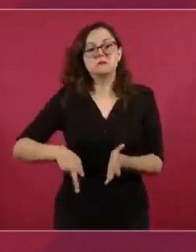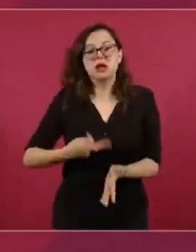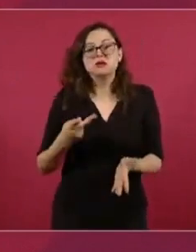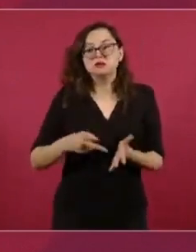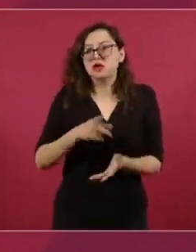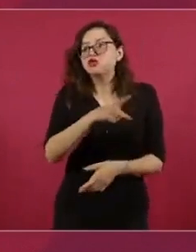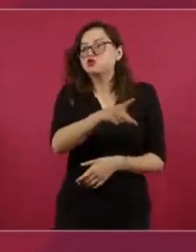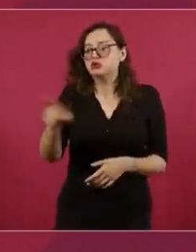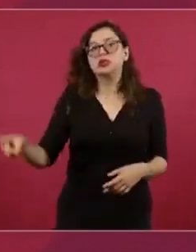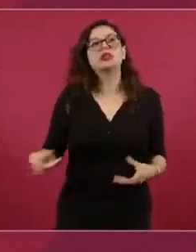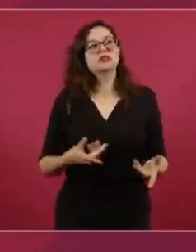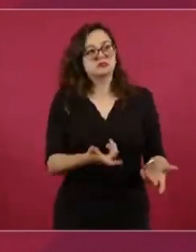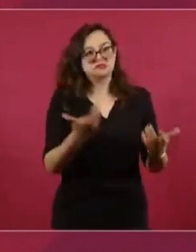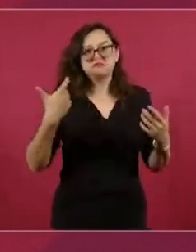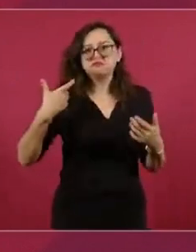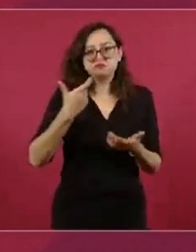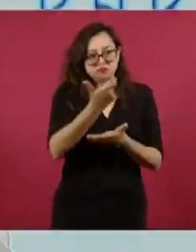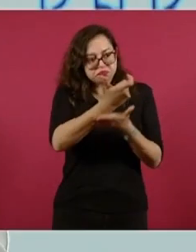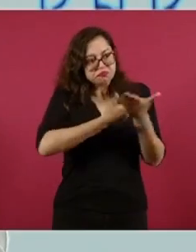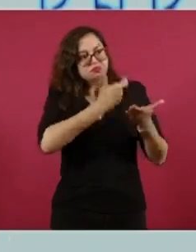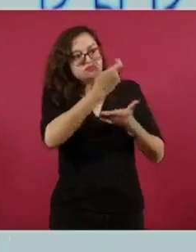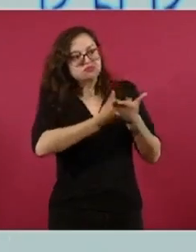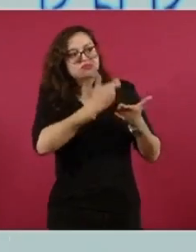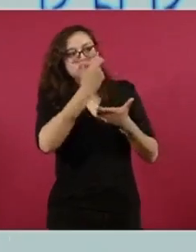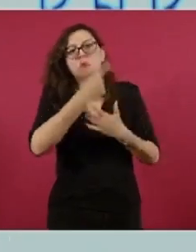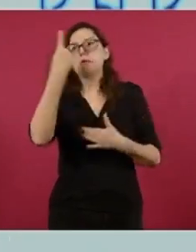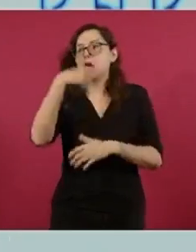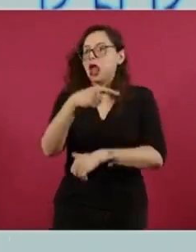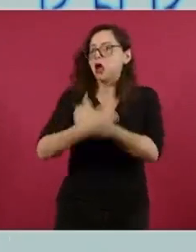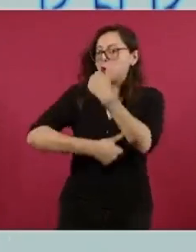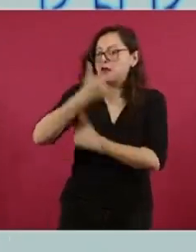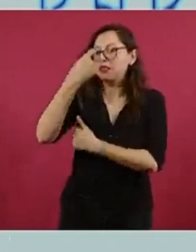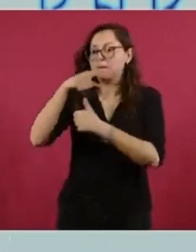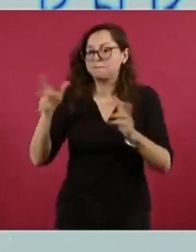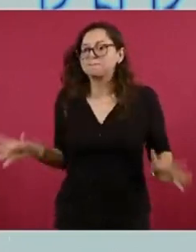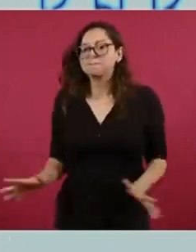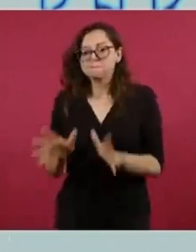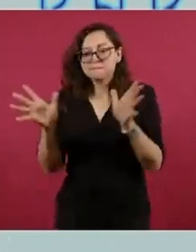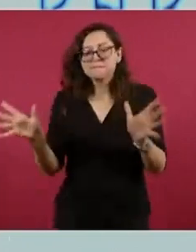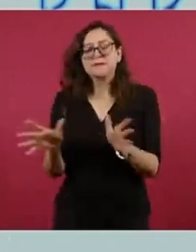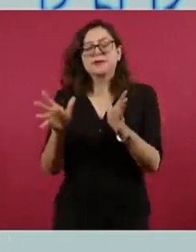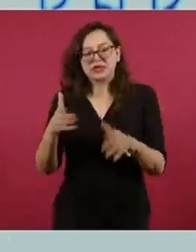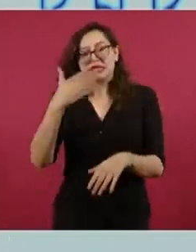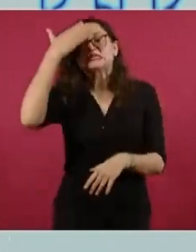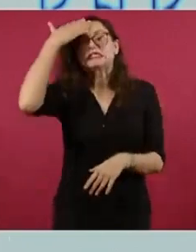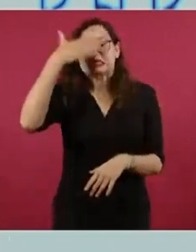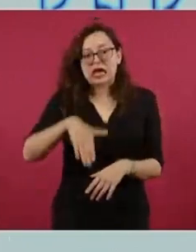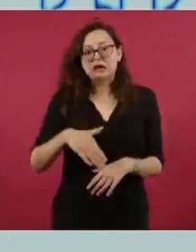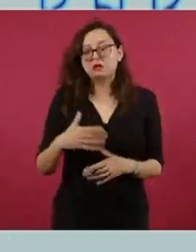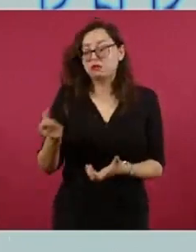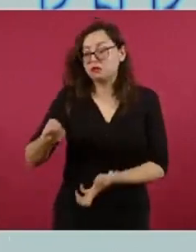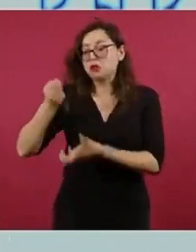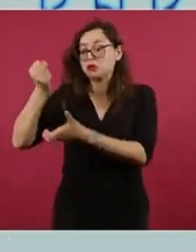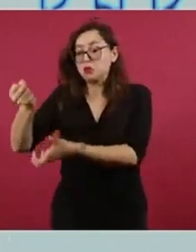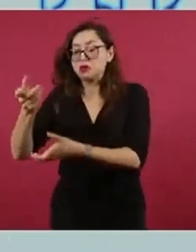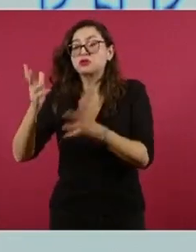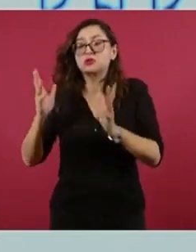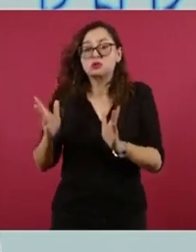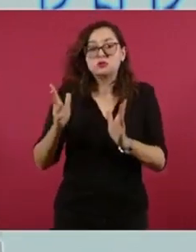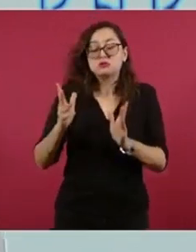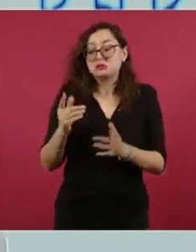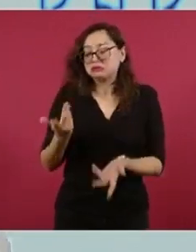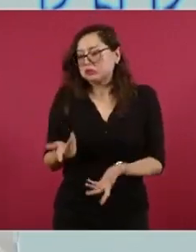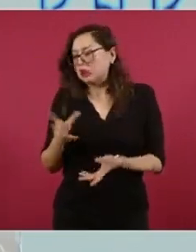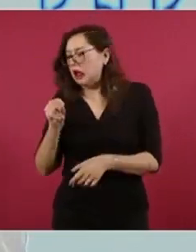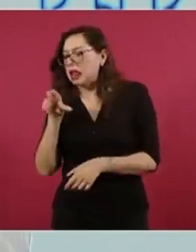de estar presente en el área de competencia, en saber que estaba este respaldo, en saber que había un extra más ya per se